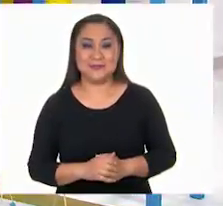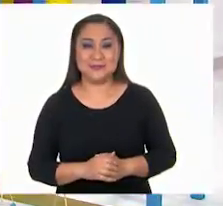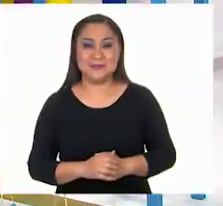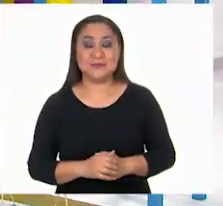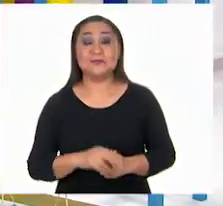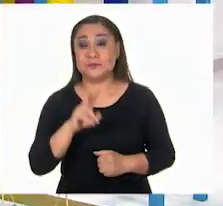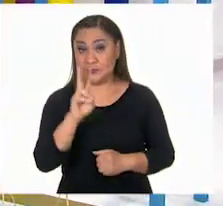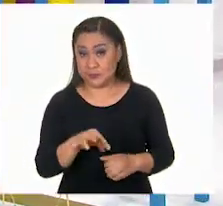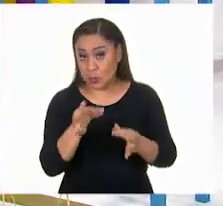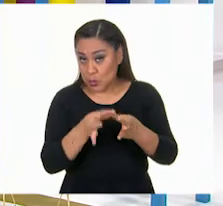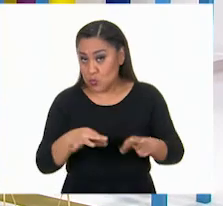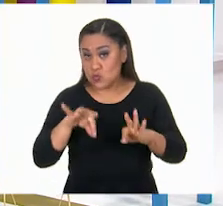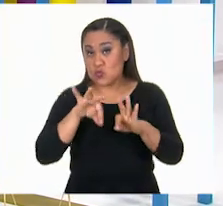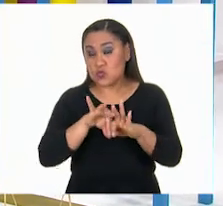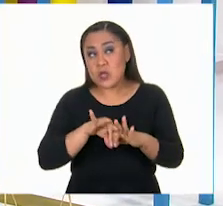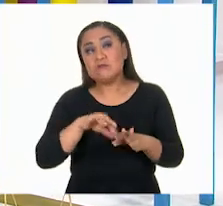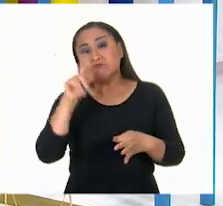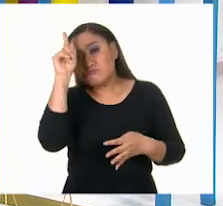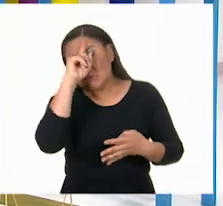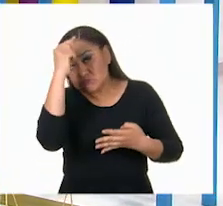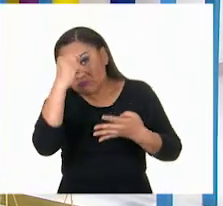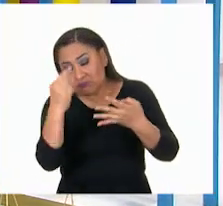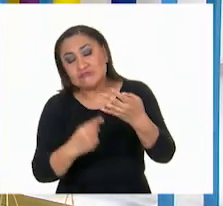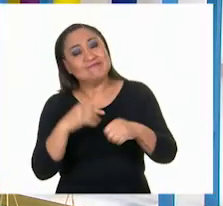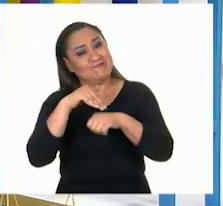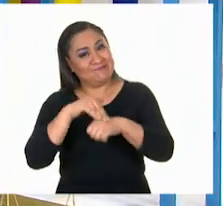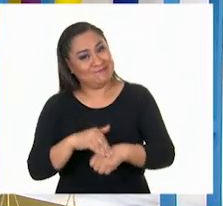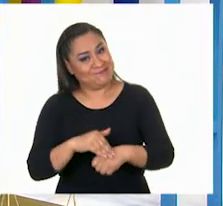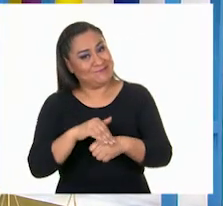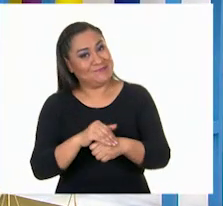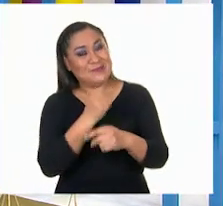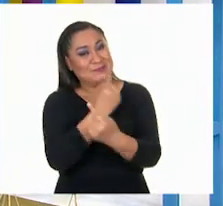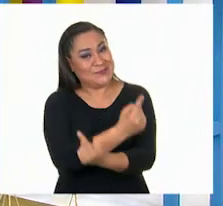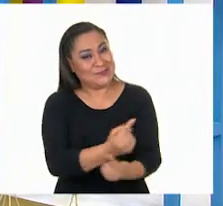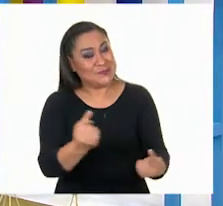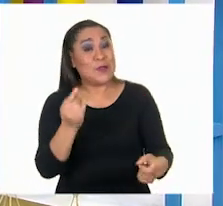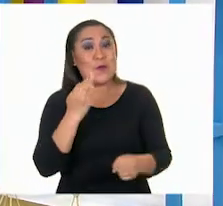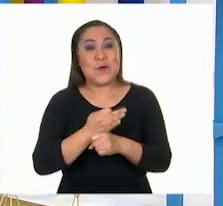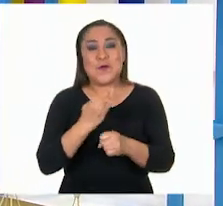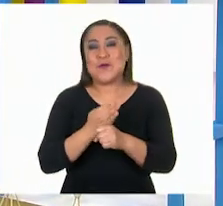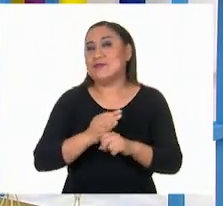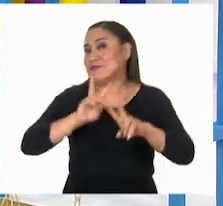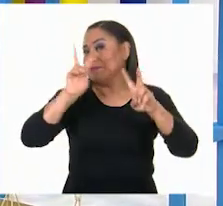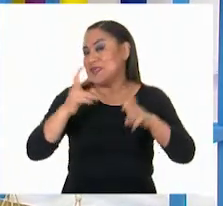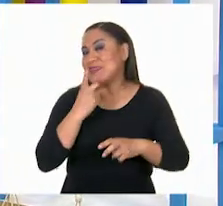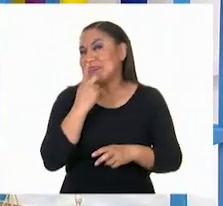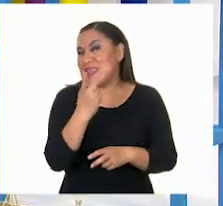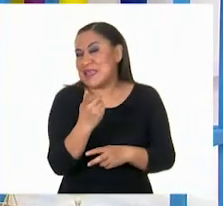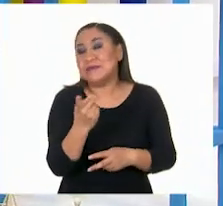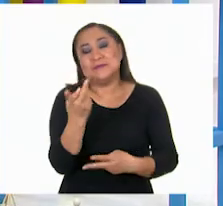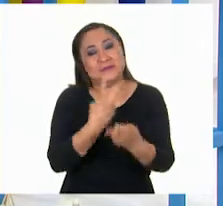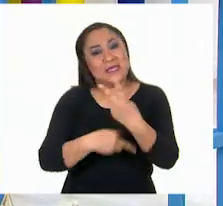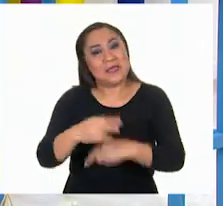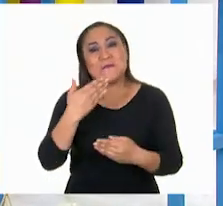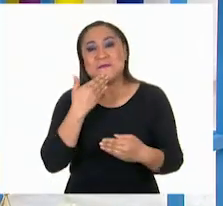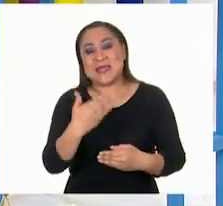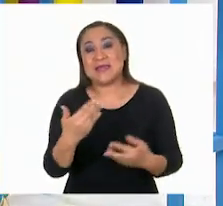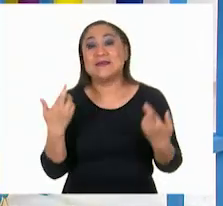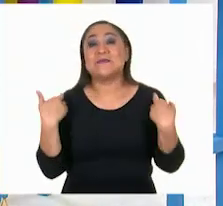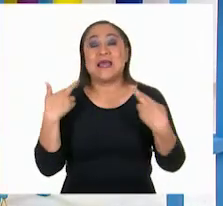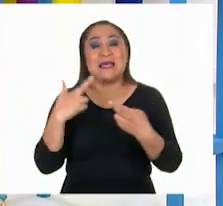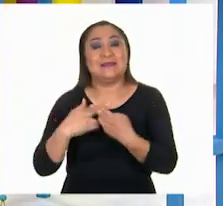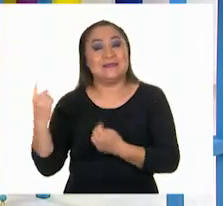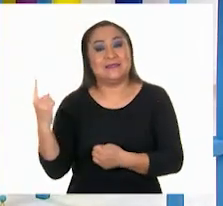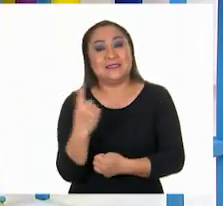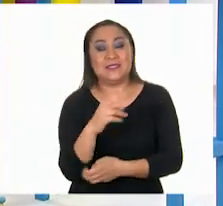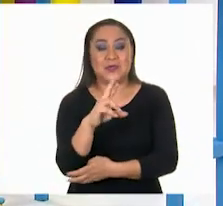Muy importante seguir estas recomendaciones, niñas y niños. Ahora sí, como lo dice el título del programa, vamos a darle la bienvenida a nuestro salón de clases